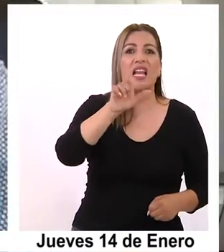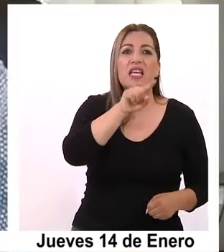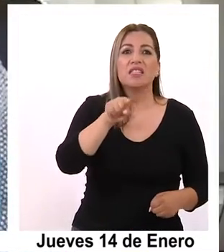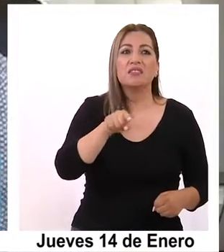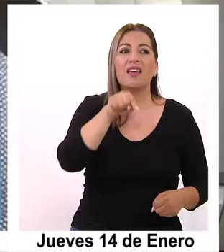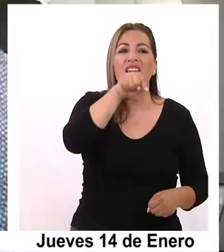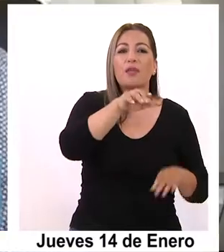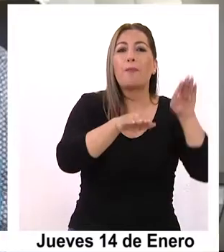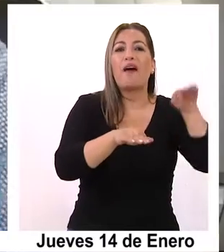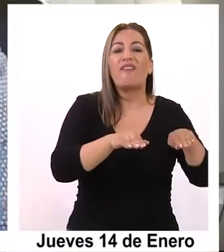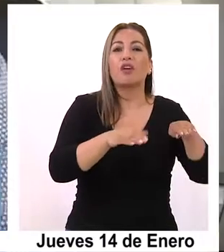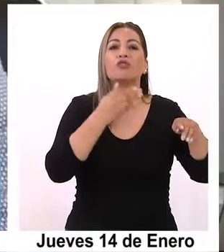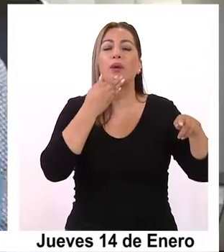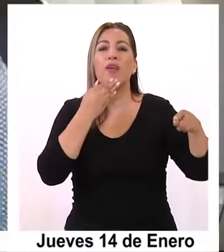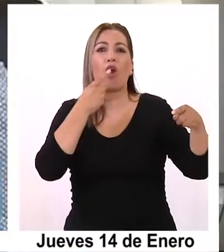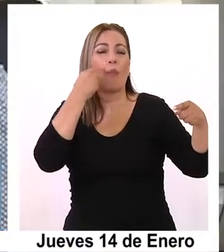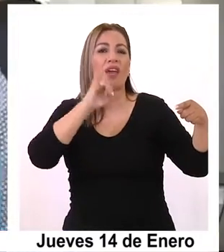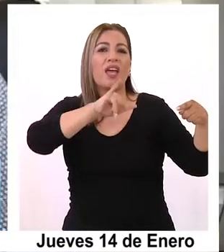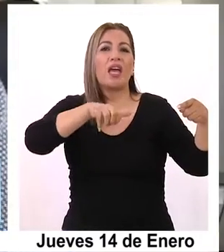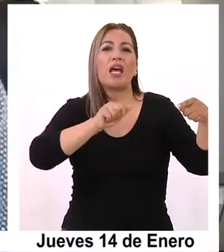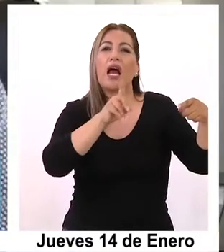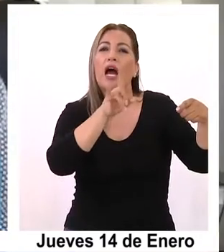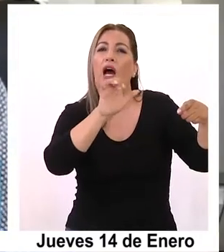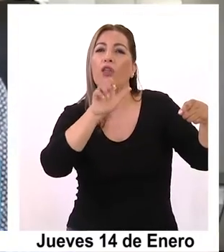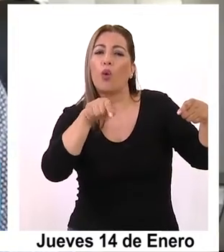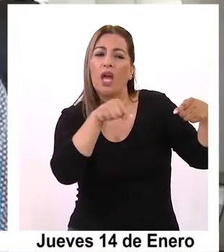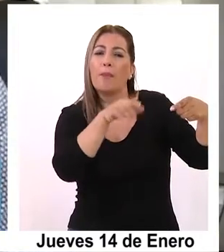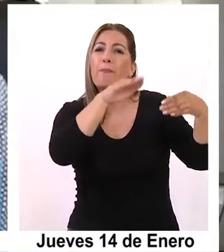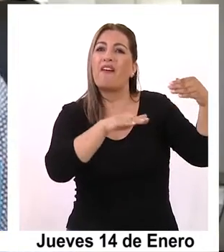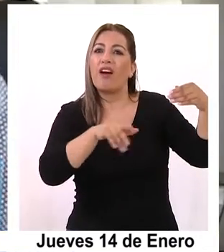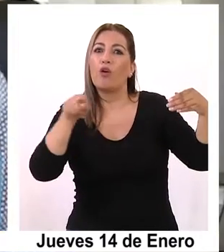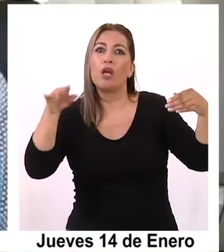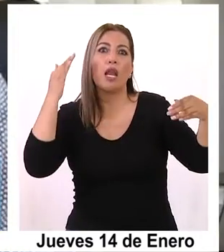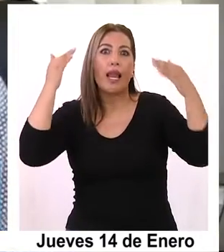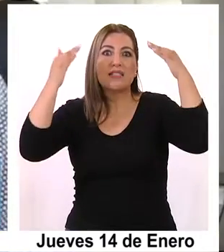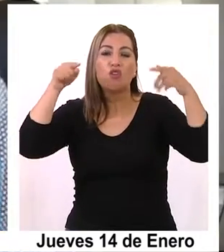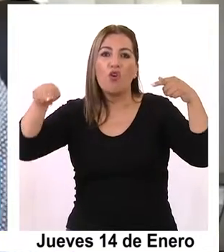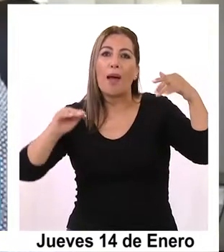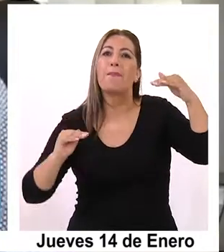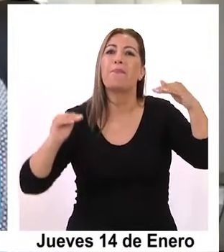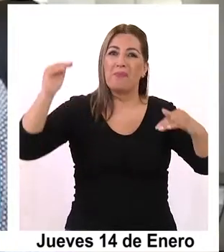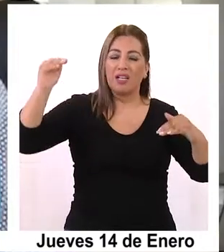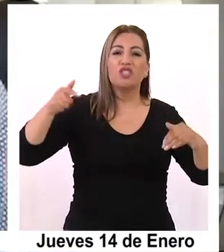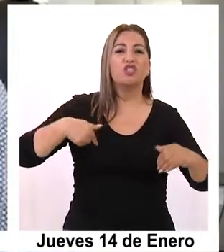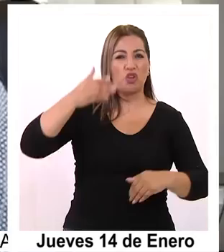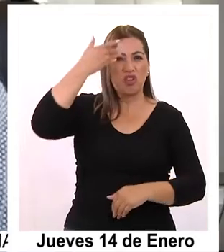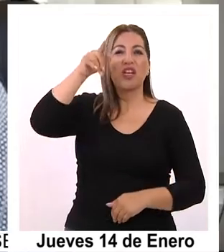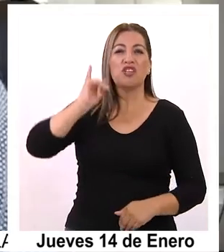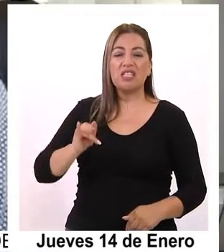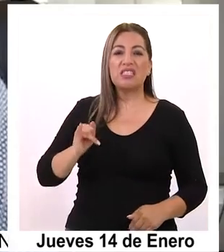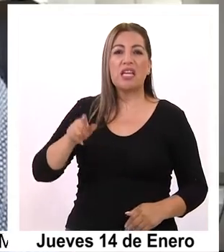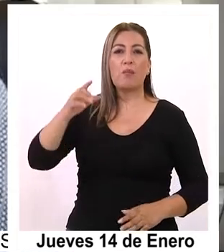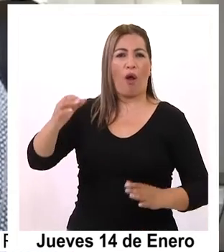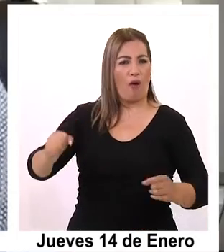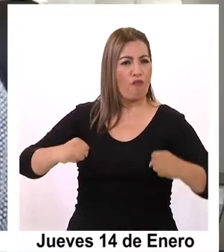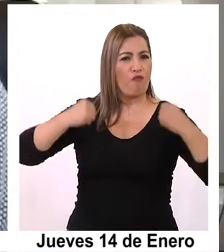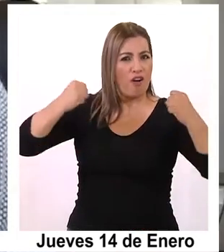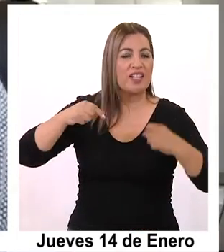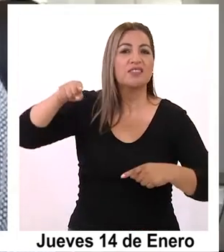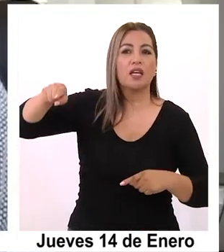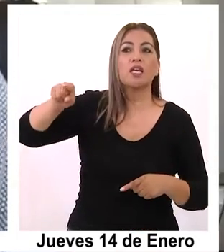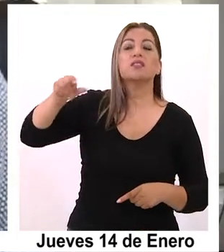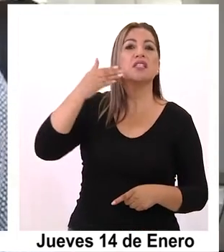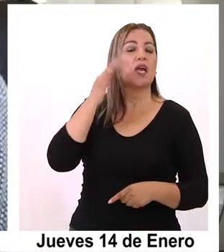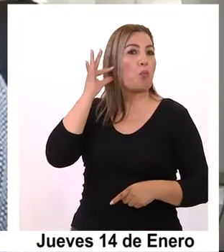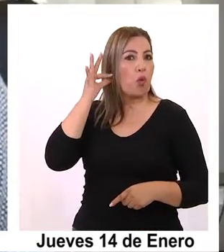mucho con el señor Jadwe también, bien que haga parte de un partido tradicional chileno. Entonces yo creo que sí puede agarrar fuerza y el hecho que sea